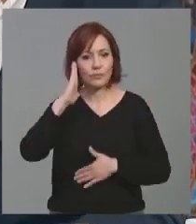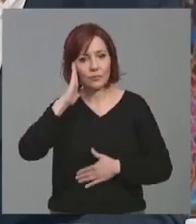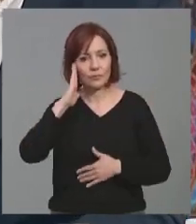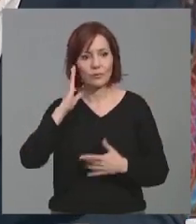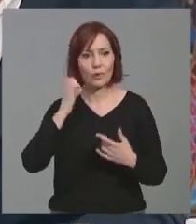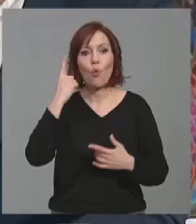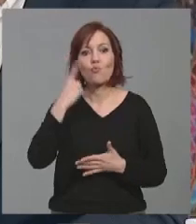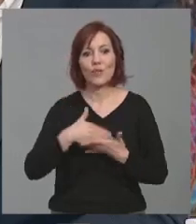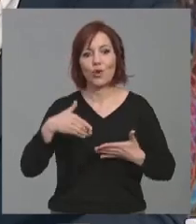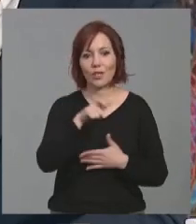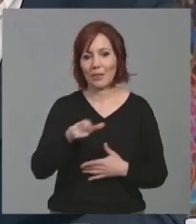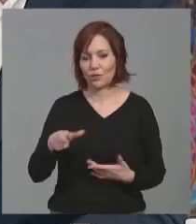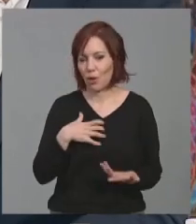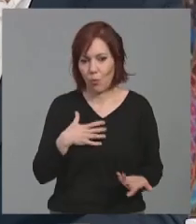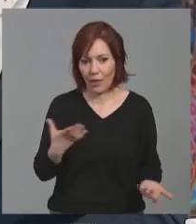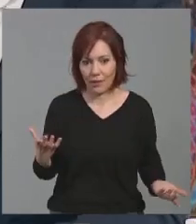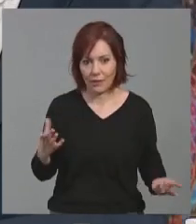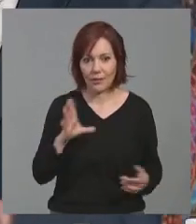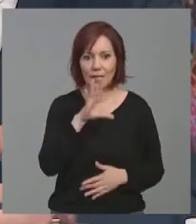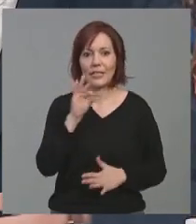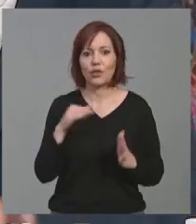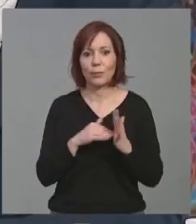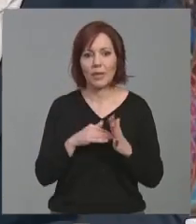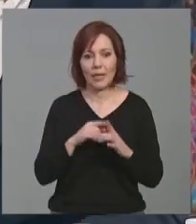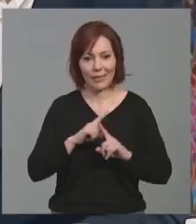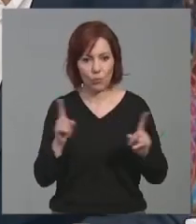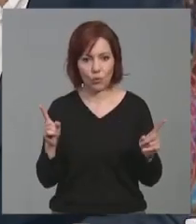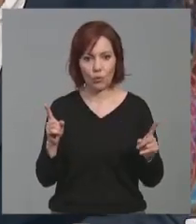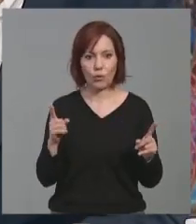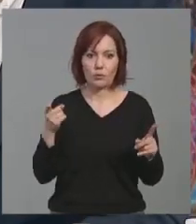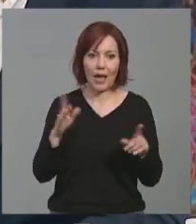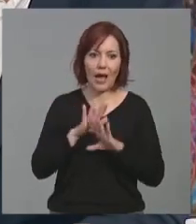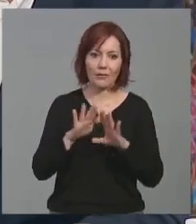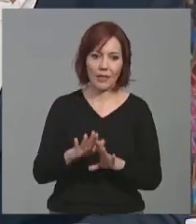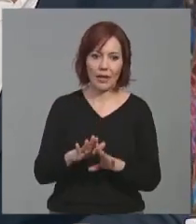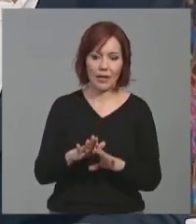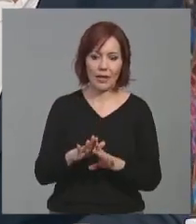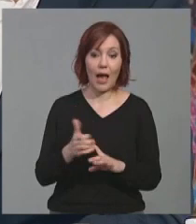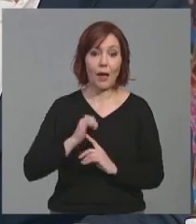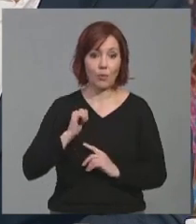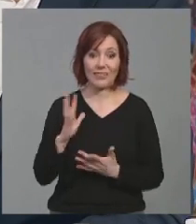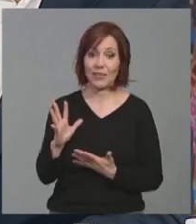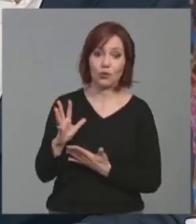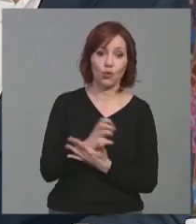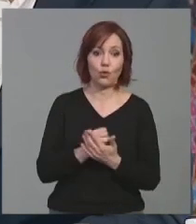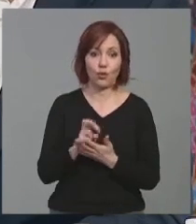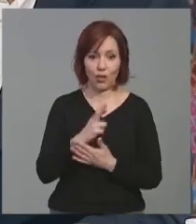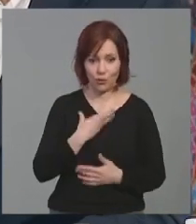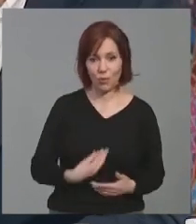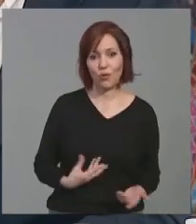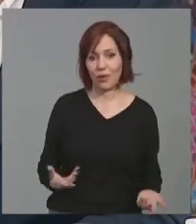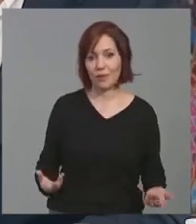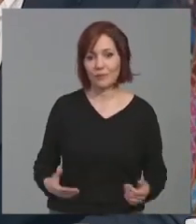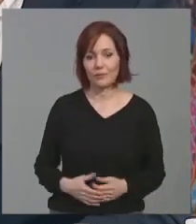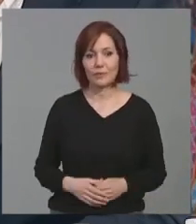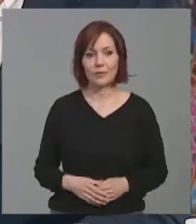peregrinos ni para 500.000, ¿no? Eso tiene que permear también en toda la región de Murcia y, como decía, al amparo de esa